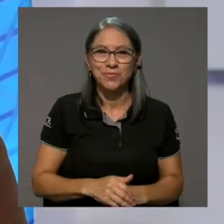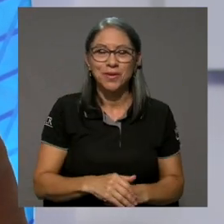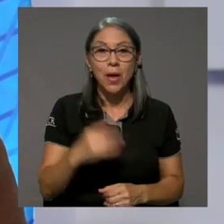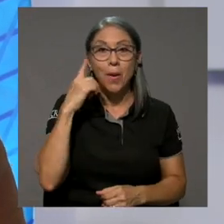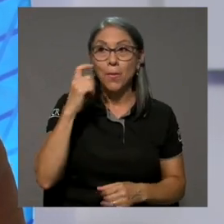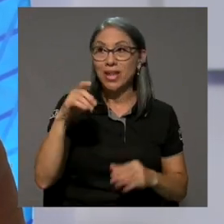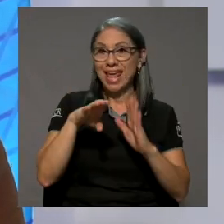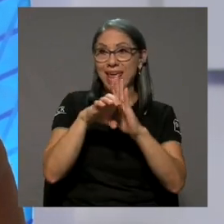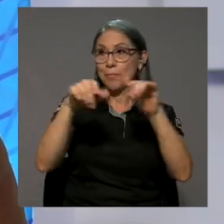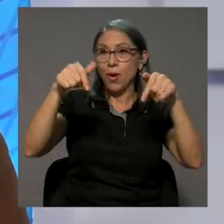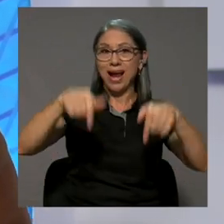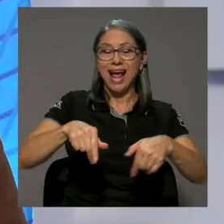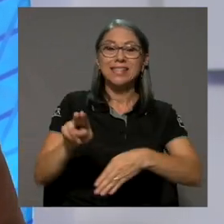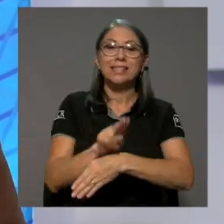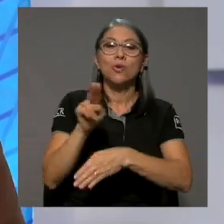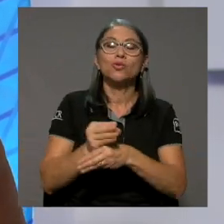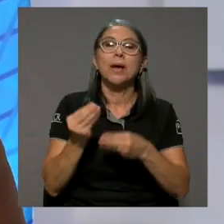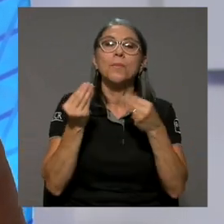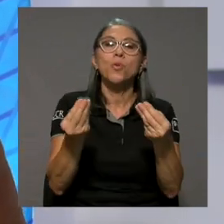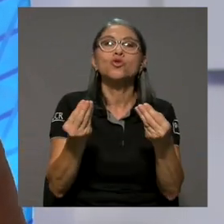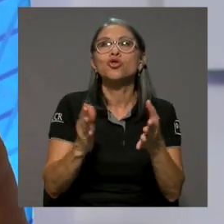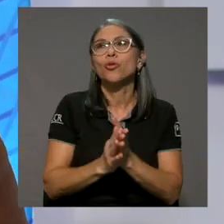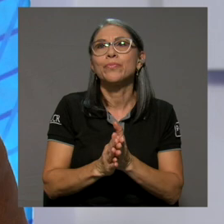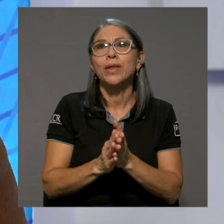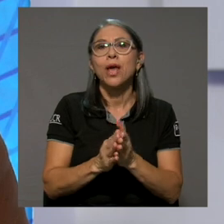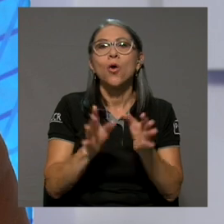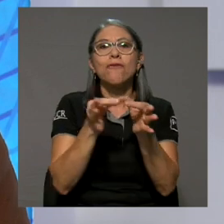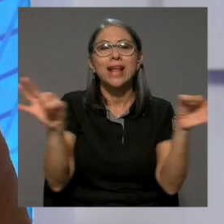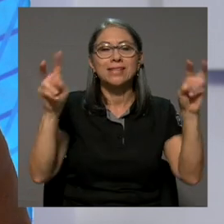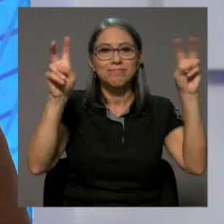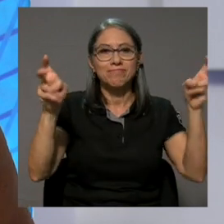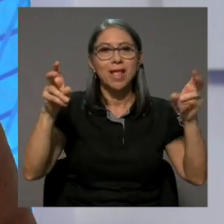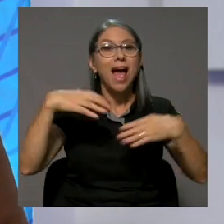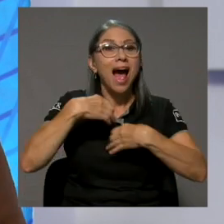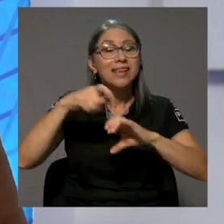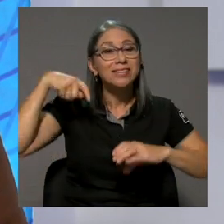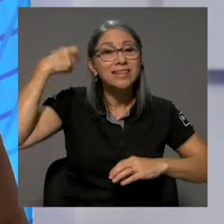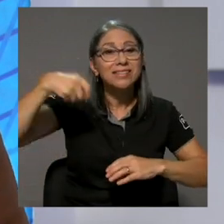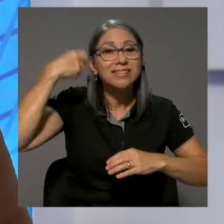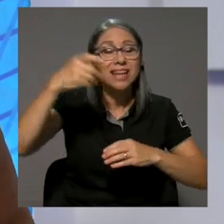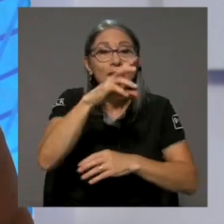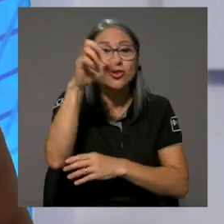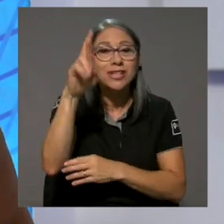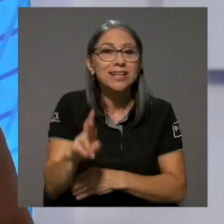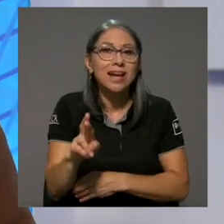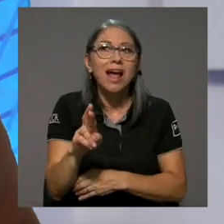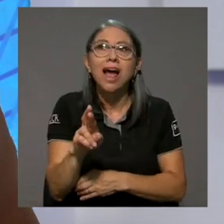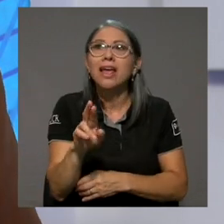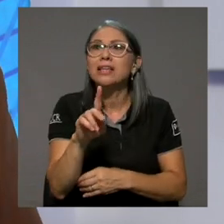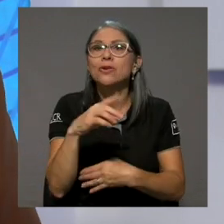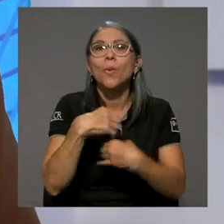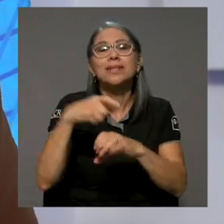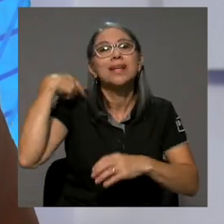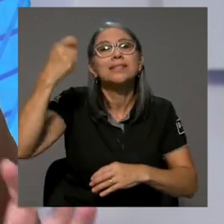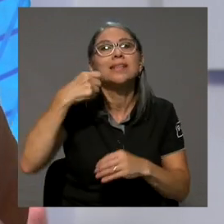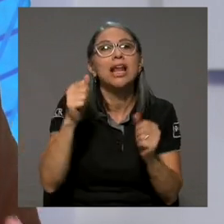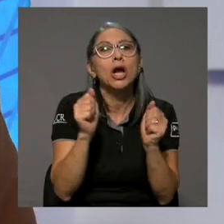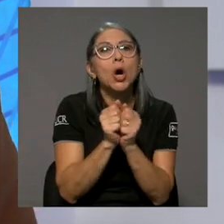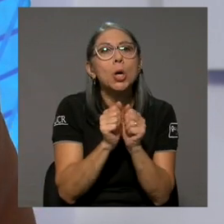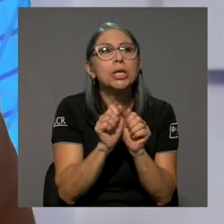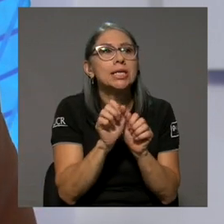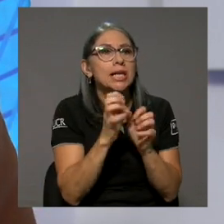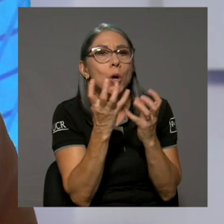mucho la atención porque acá, por ejemplo, se usa mucho la expresión de que hacer cine en Costa Rica es casi que hacer cine con las uñas, ¿verdad?